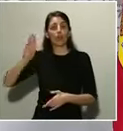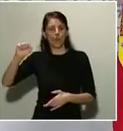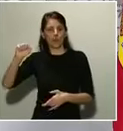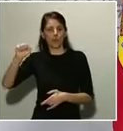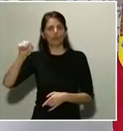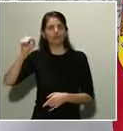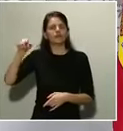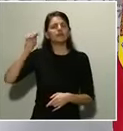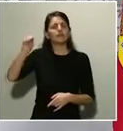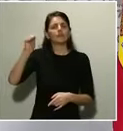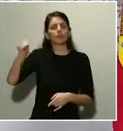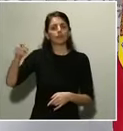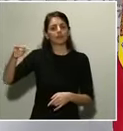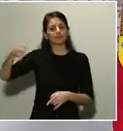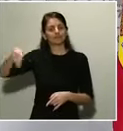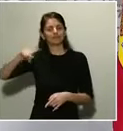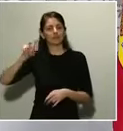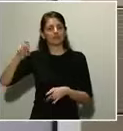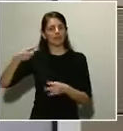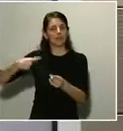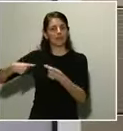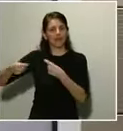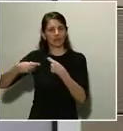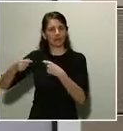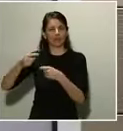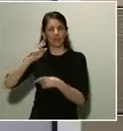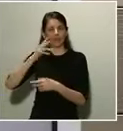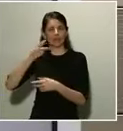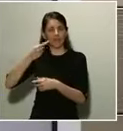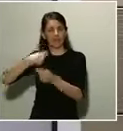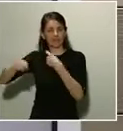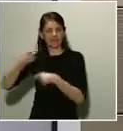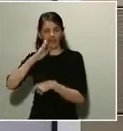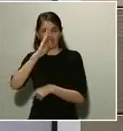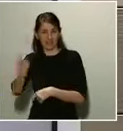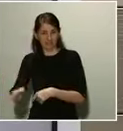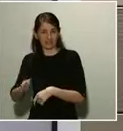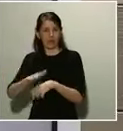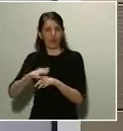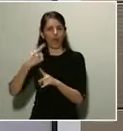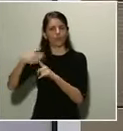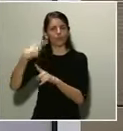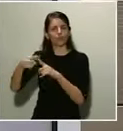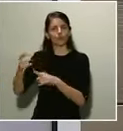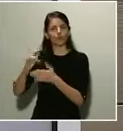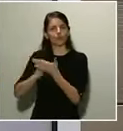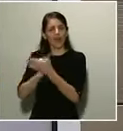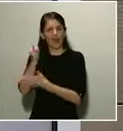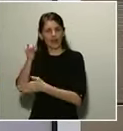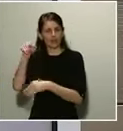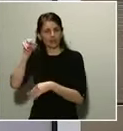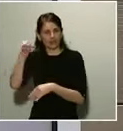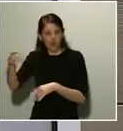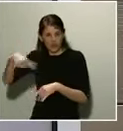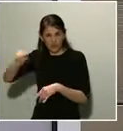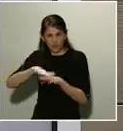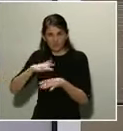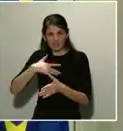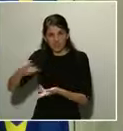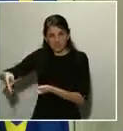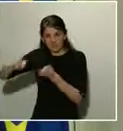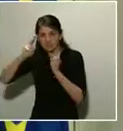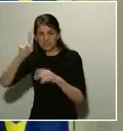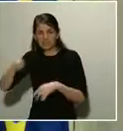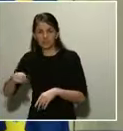la celebración de mercados de venta directa y de proximidad de productos agrarios, como reclama esta Unión Agraria? Bueno, principio,